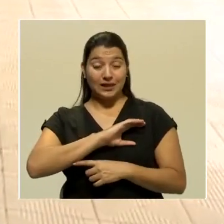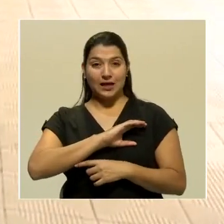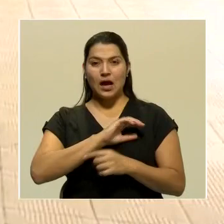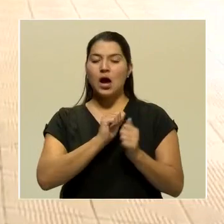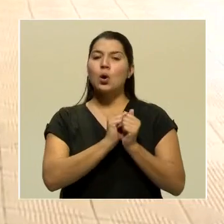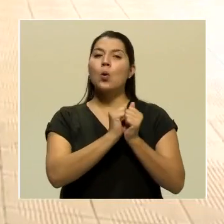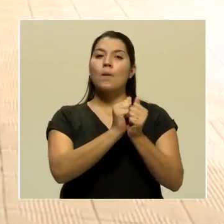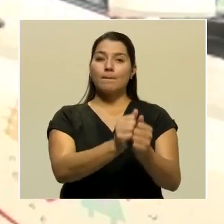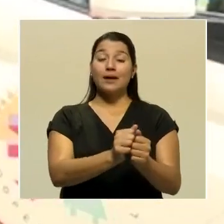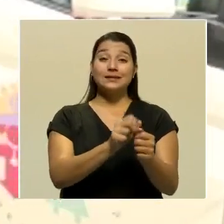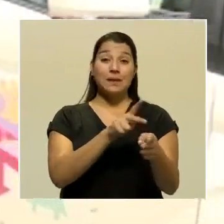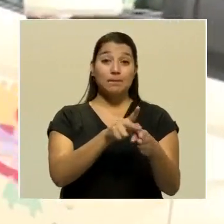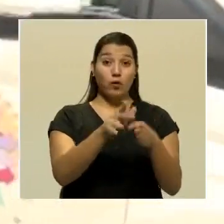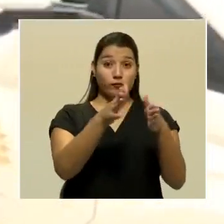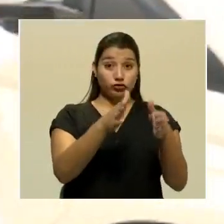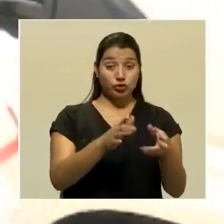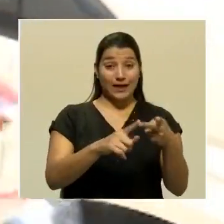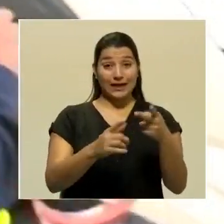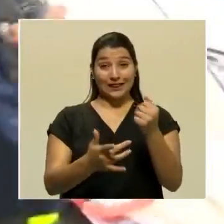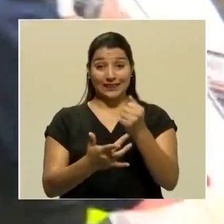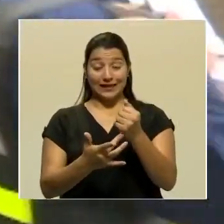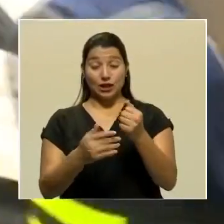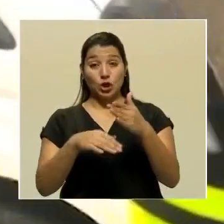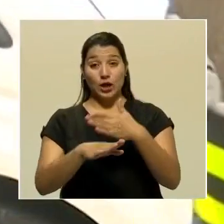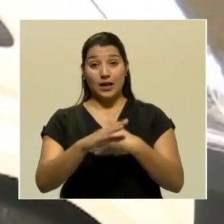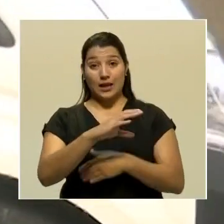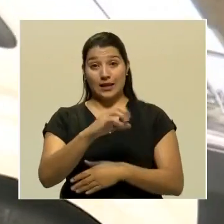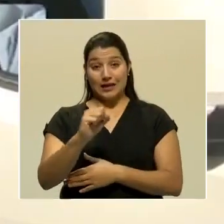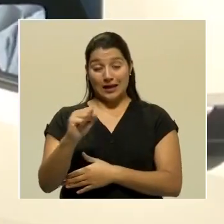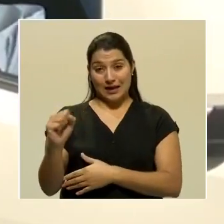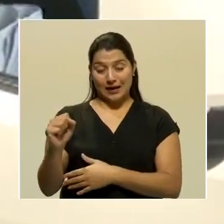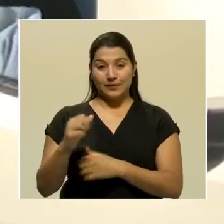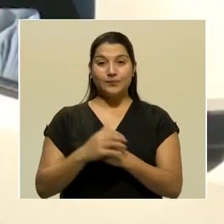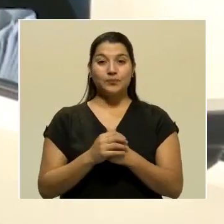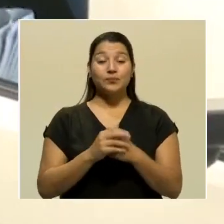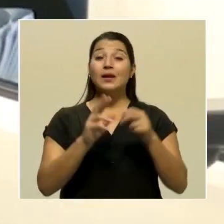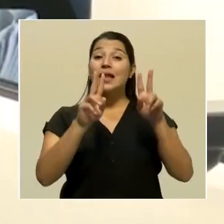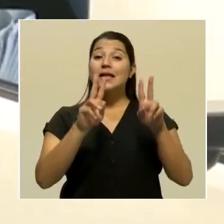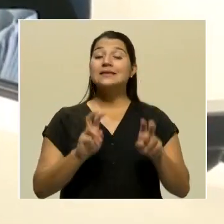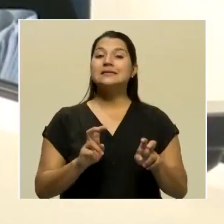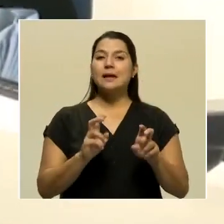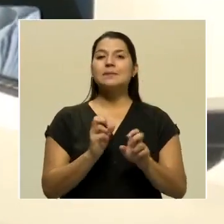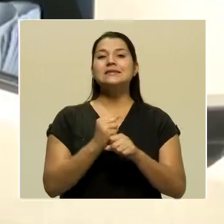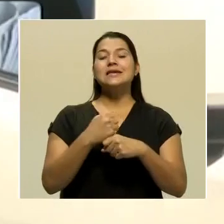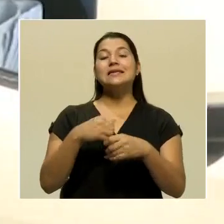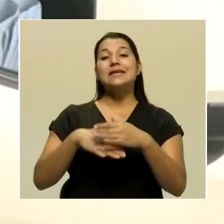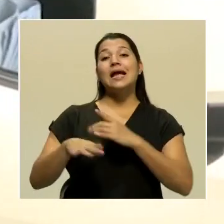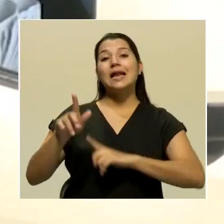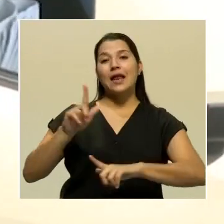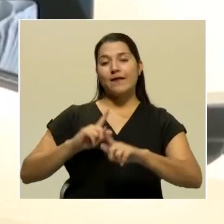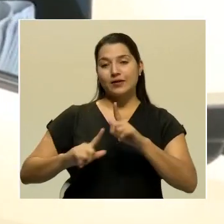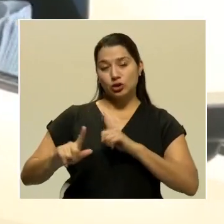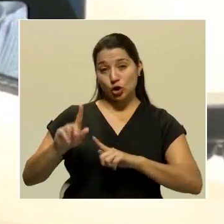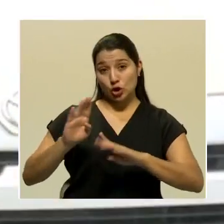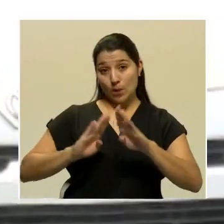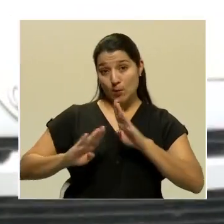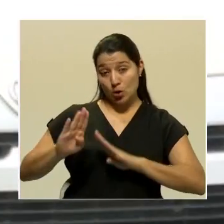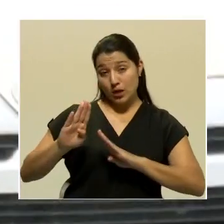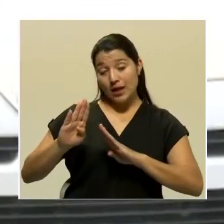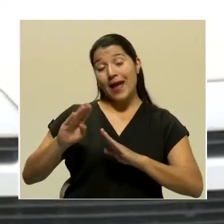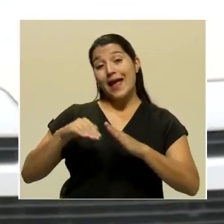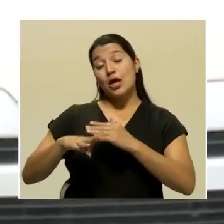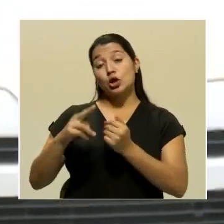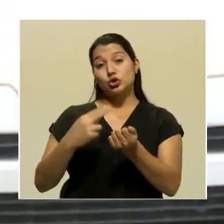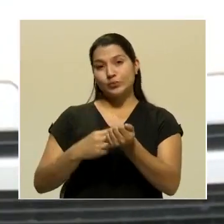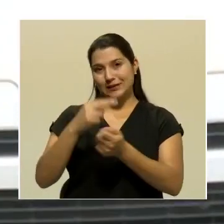acompañado a los profesionales y técnicos de la CAR. Las muestras se procesan en los Laboratorios de Biología Molecular del